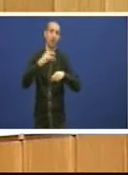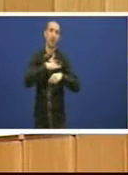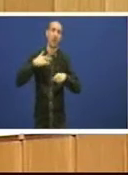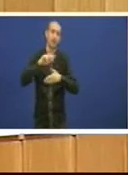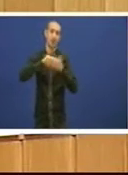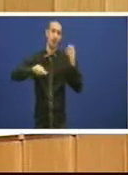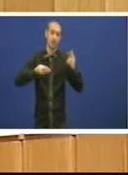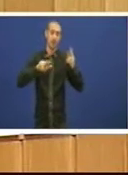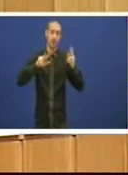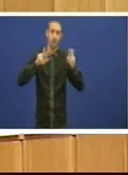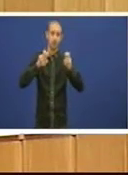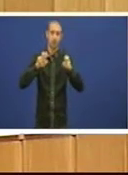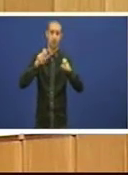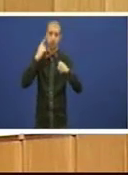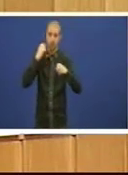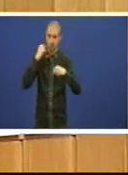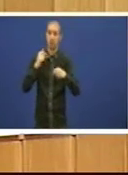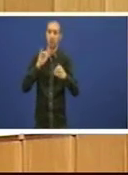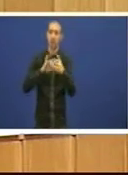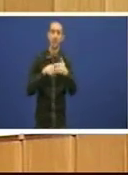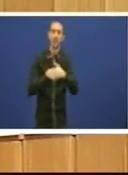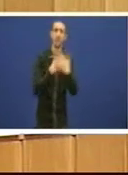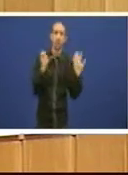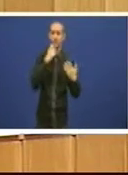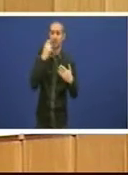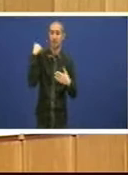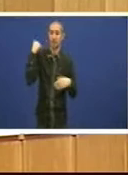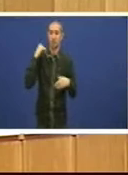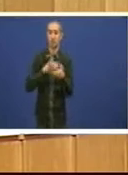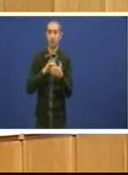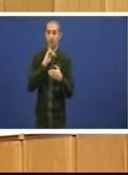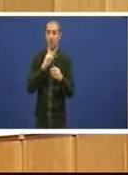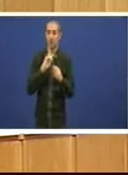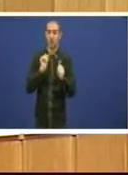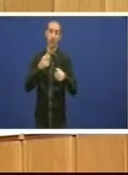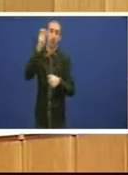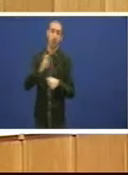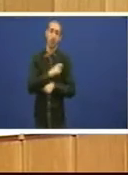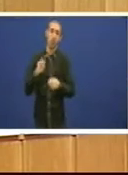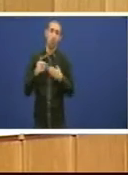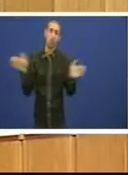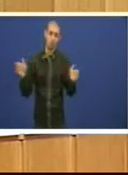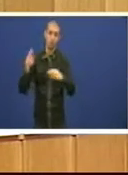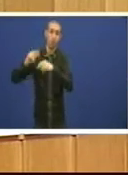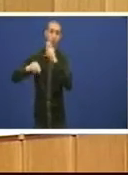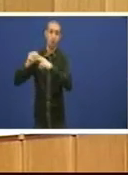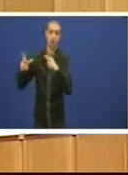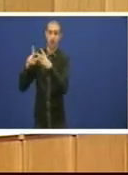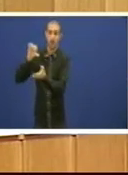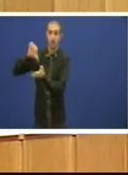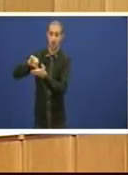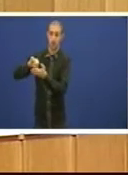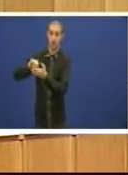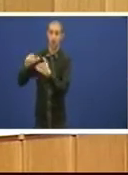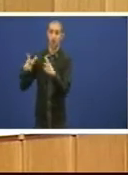Día da Zanove de Setembro foi o día que se inaugurou, parecía que era obra social, o Centro Social da Praça de